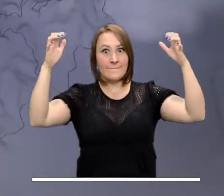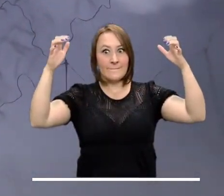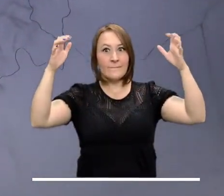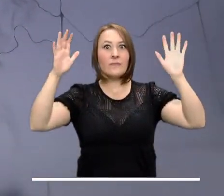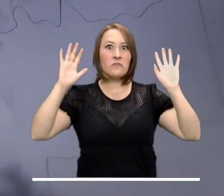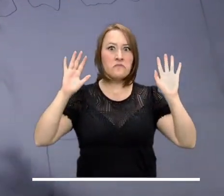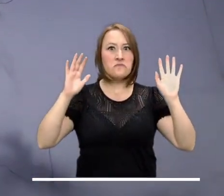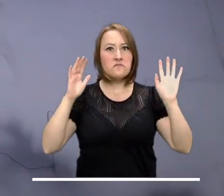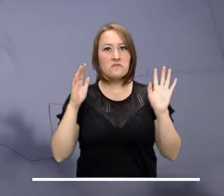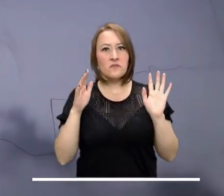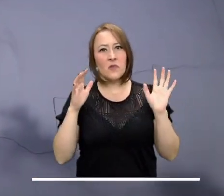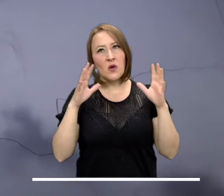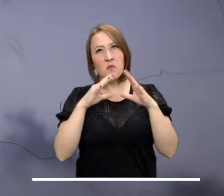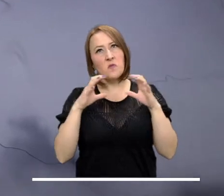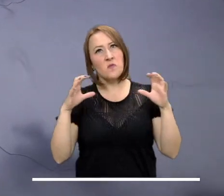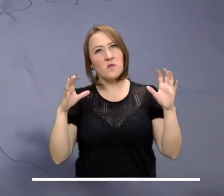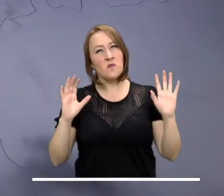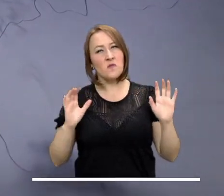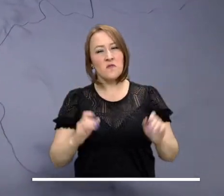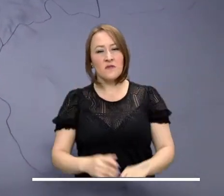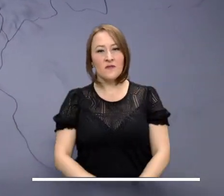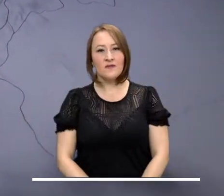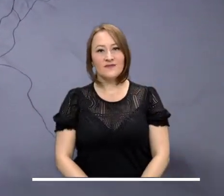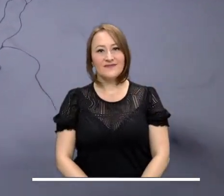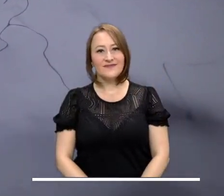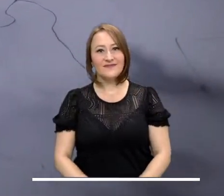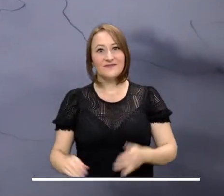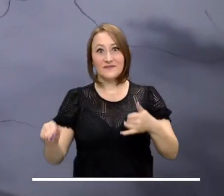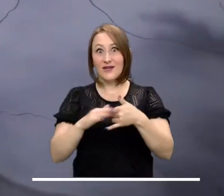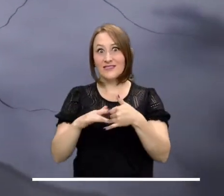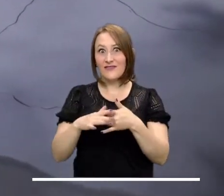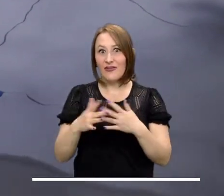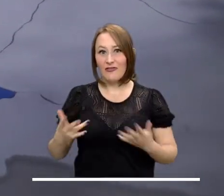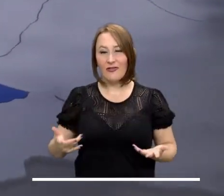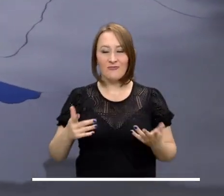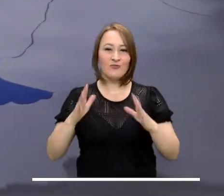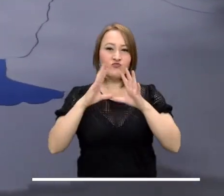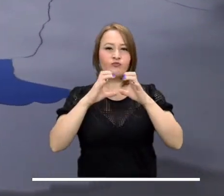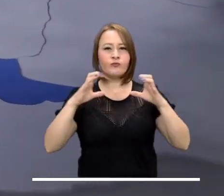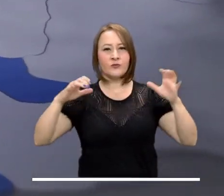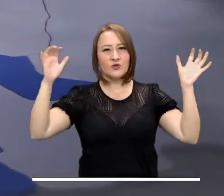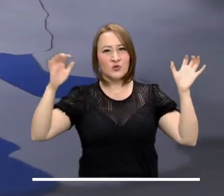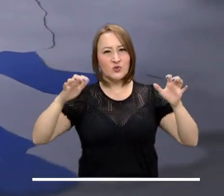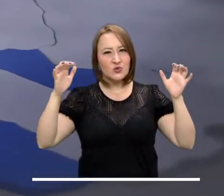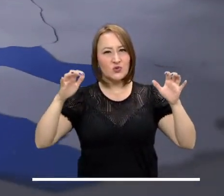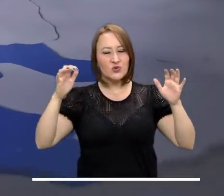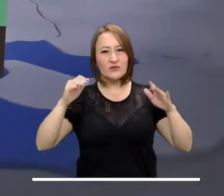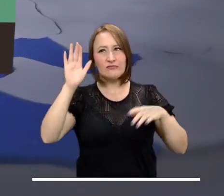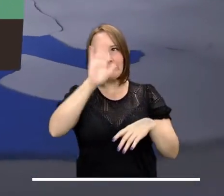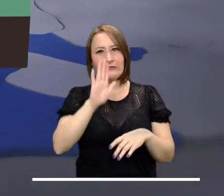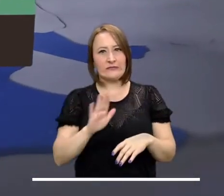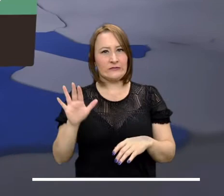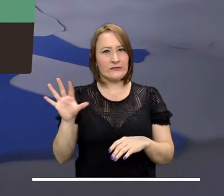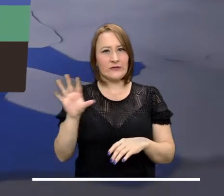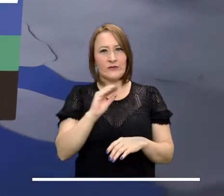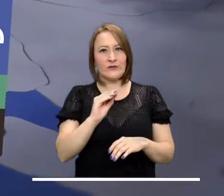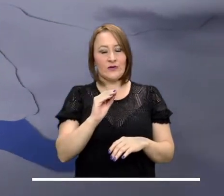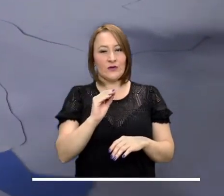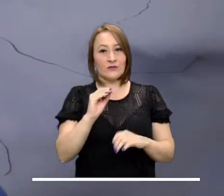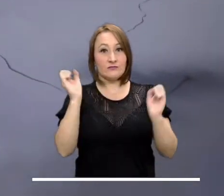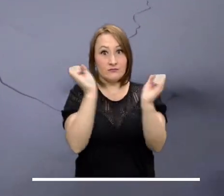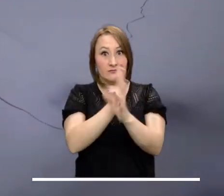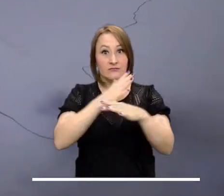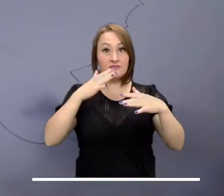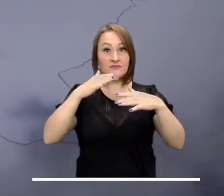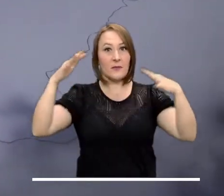nubosidad. En el Pacífico las nubes y las lluvias podrían cubrir todos los departamentos. En la madrugada se espera tiempo seco en las